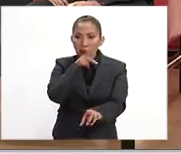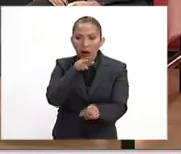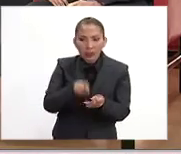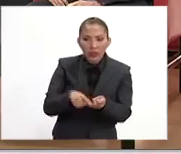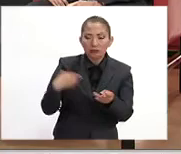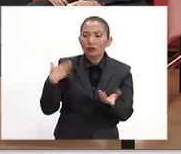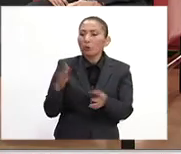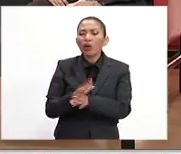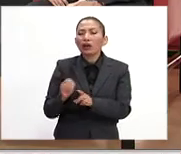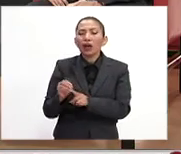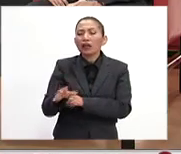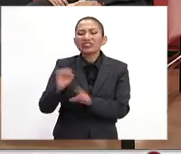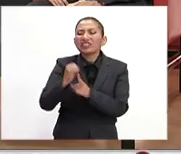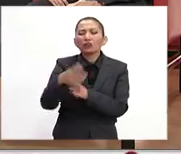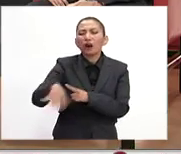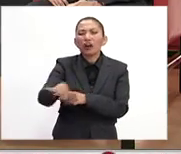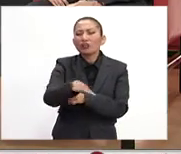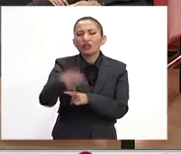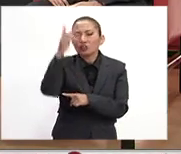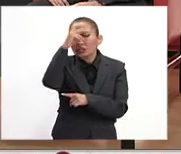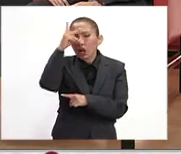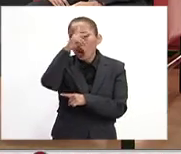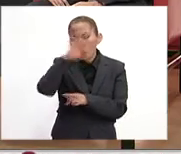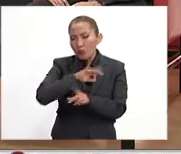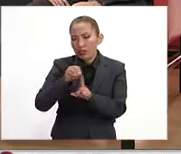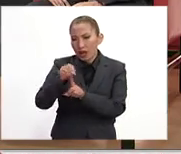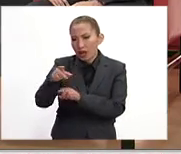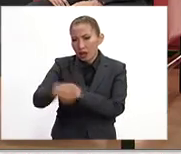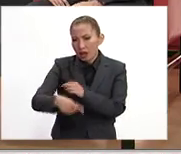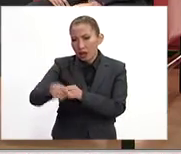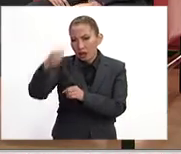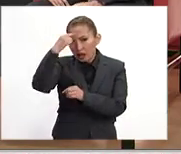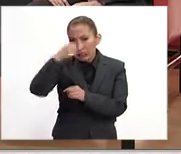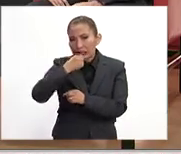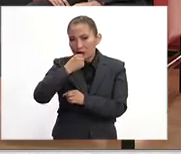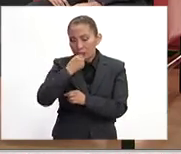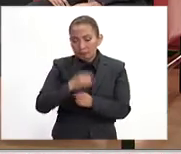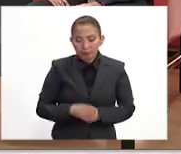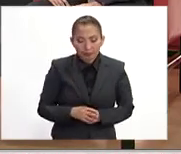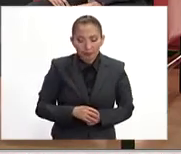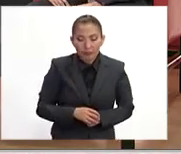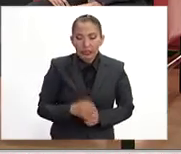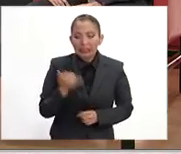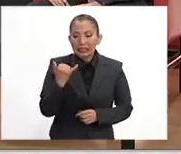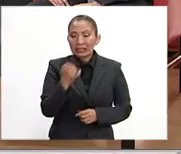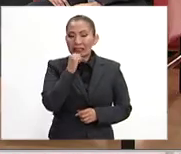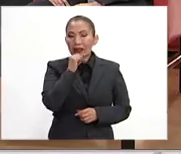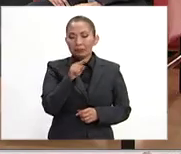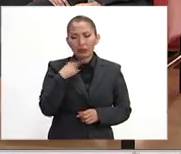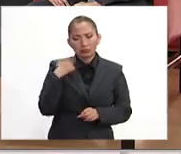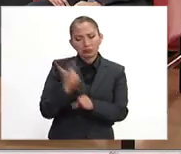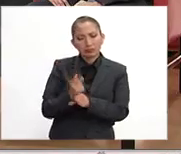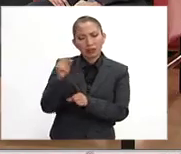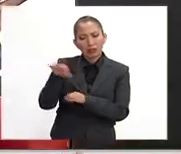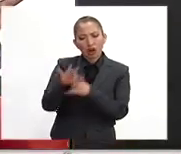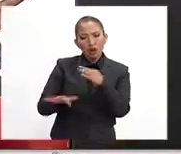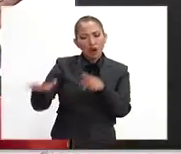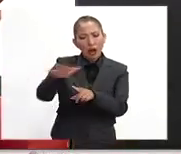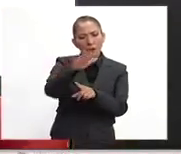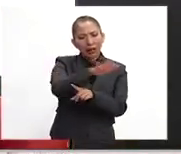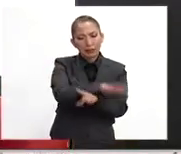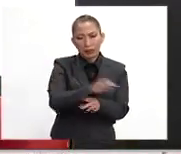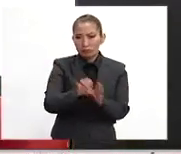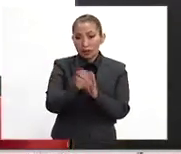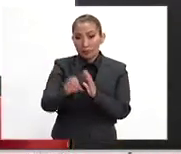papás, etcétera, situaciones psicológicas que pudieran afectar. Y también que es notorio en todos los ambientes,